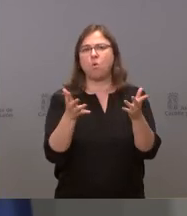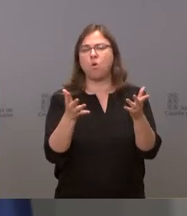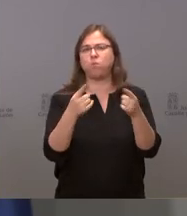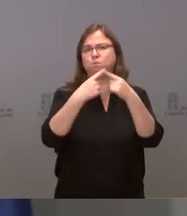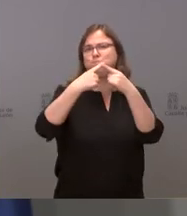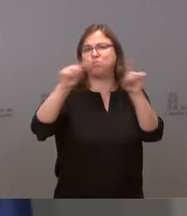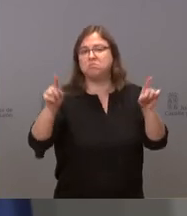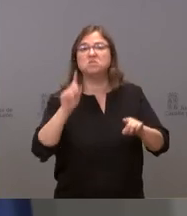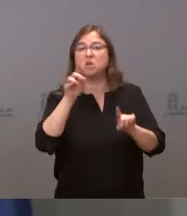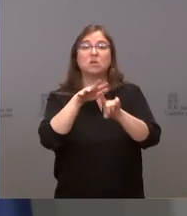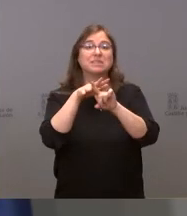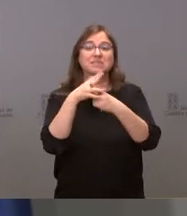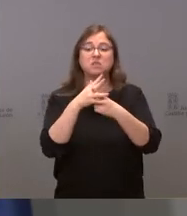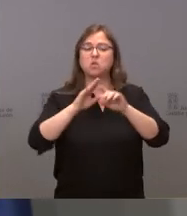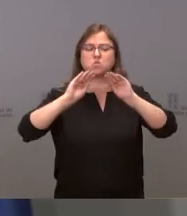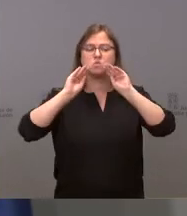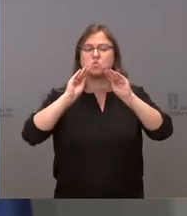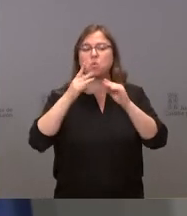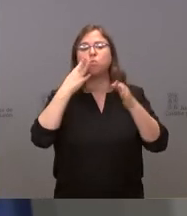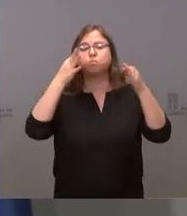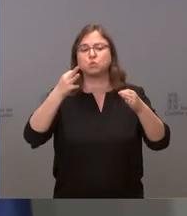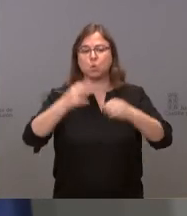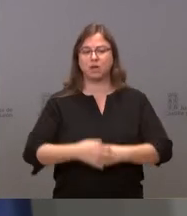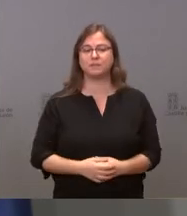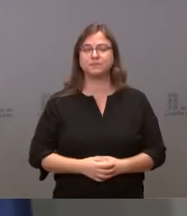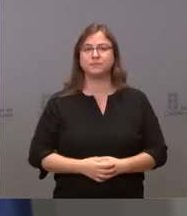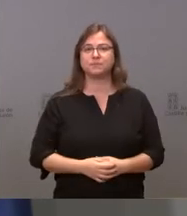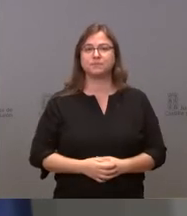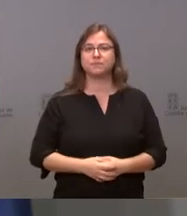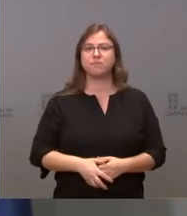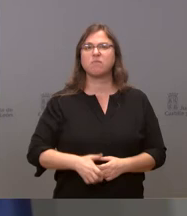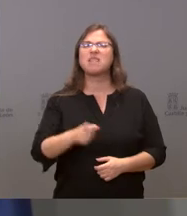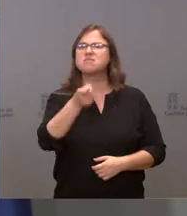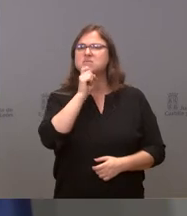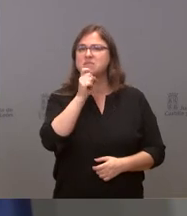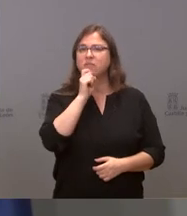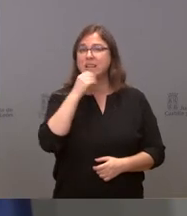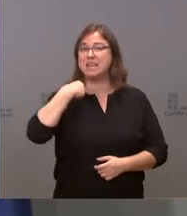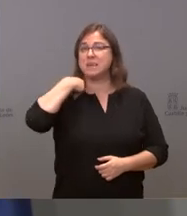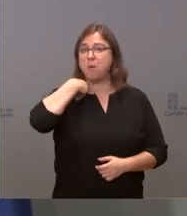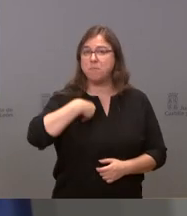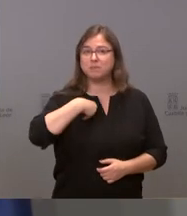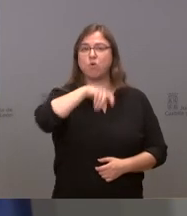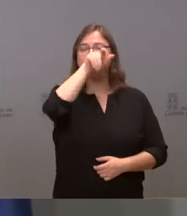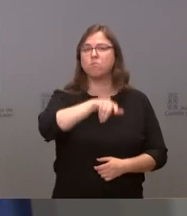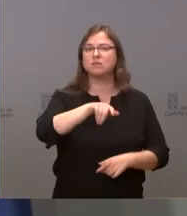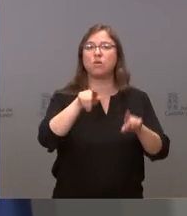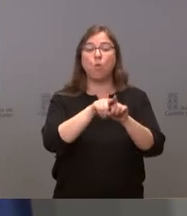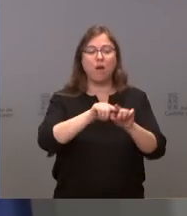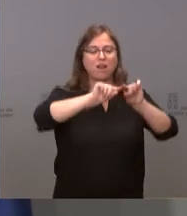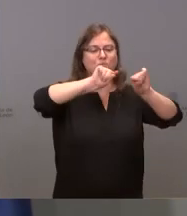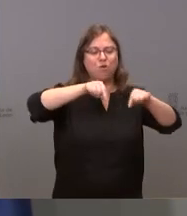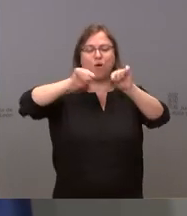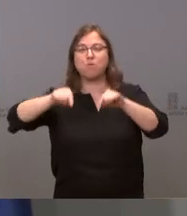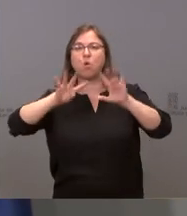ver nada más que con circunstancias puntuales. No es difícil vacunar a los mismos porcentajes en las nueve provincias,